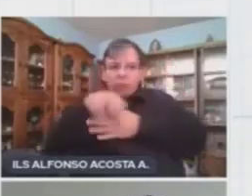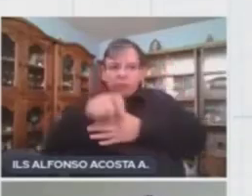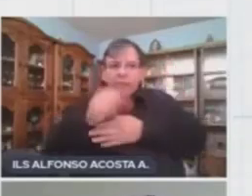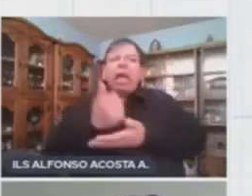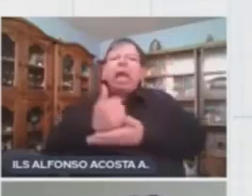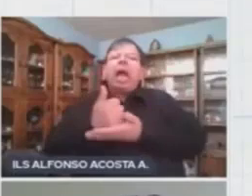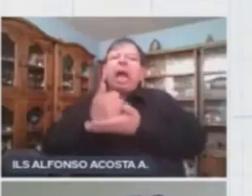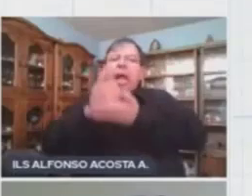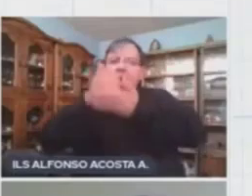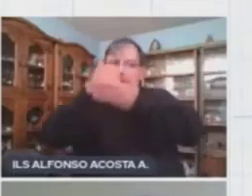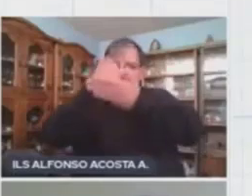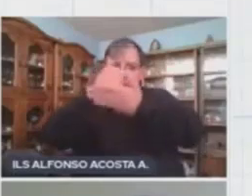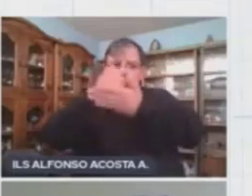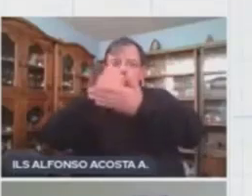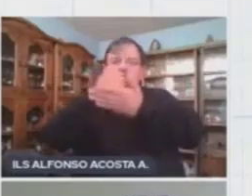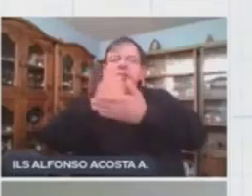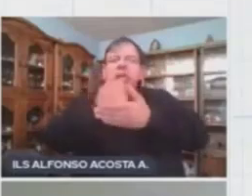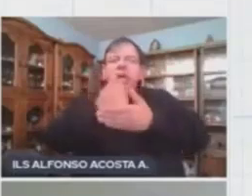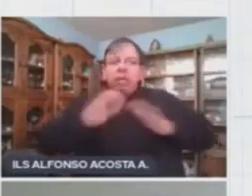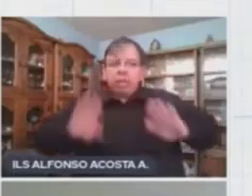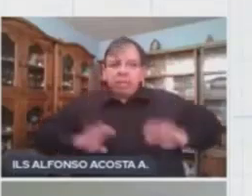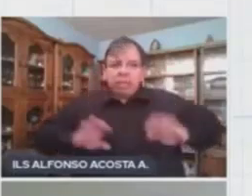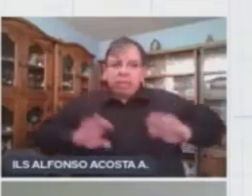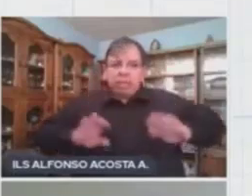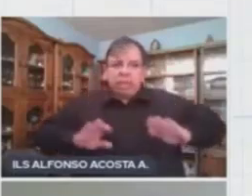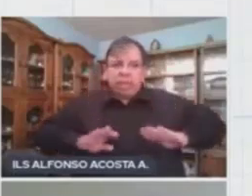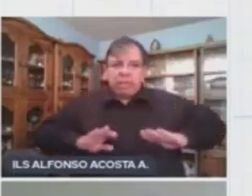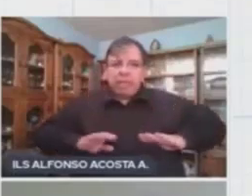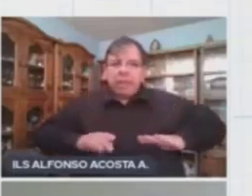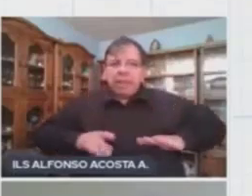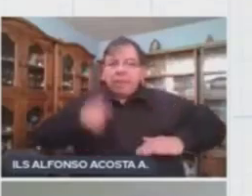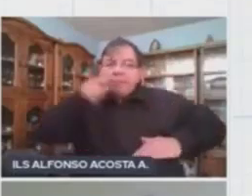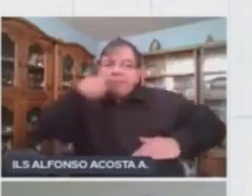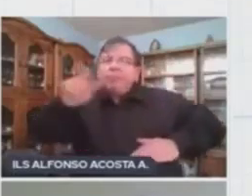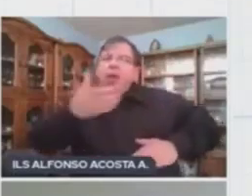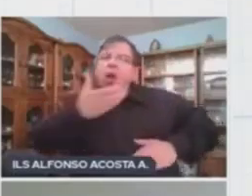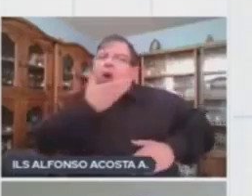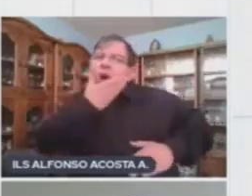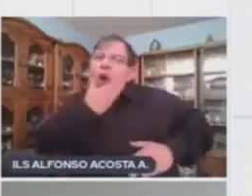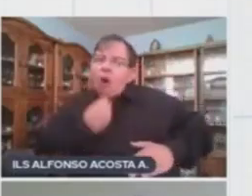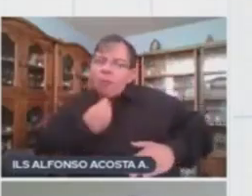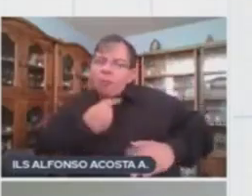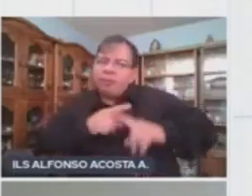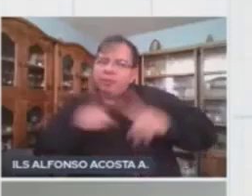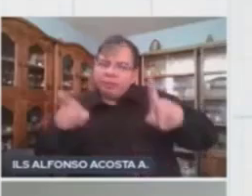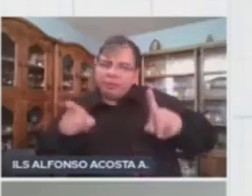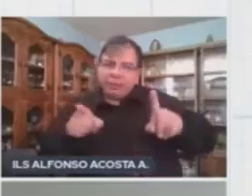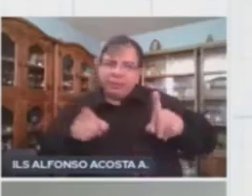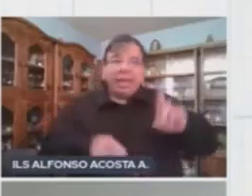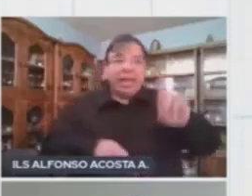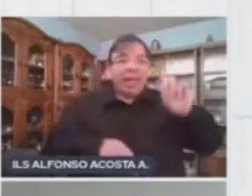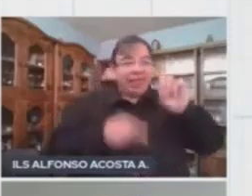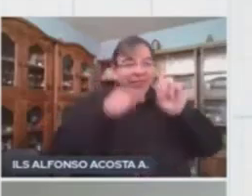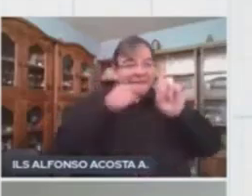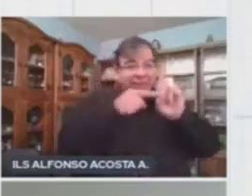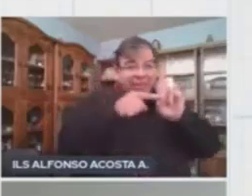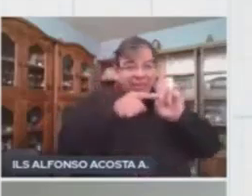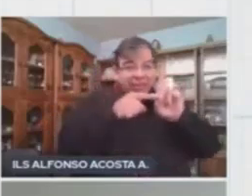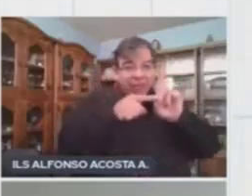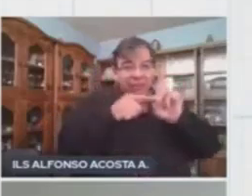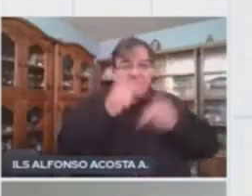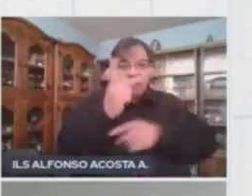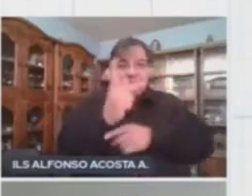caracteres sexuales secundarios, pero del hombre. El inciso D habla de la